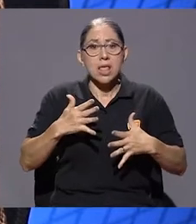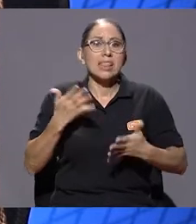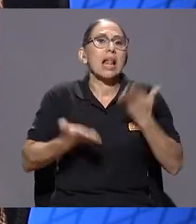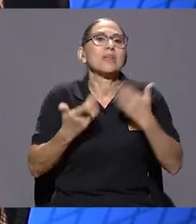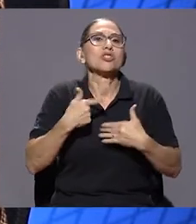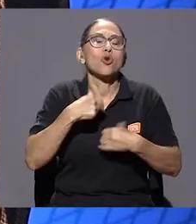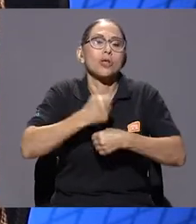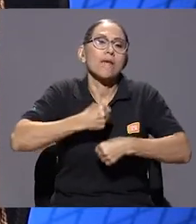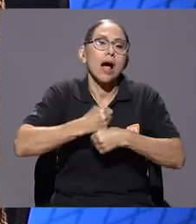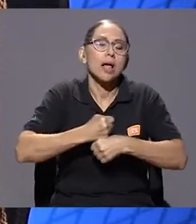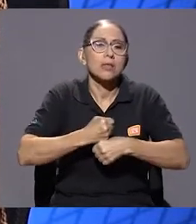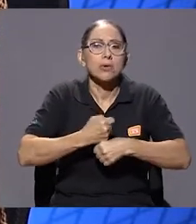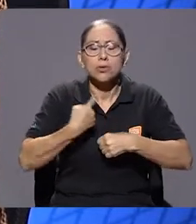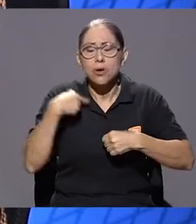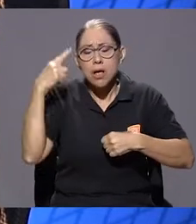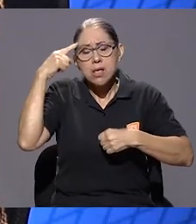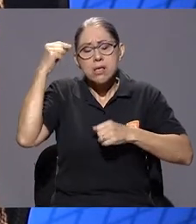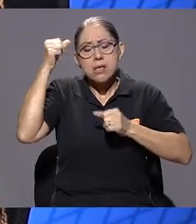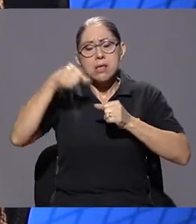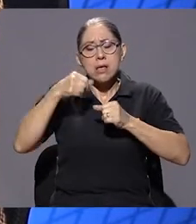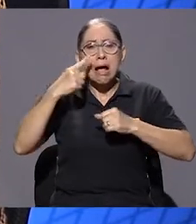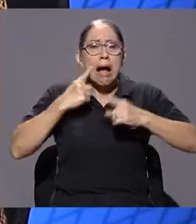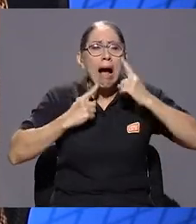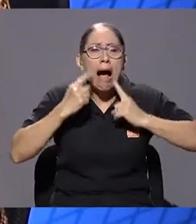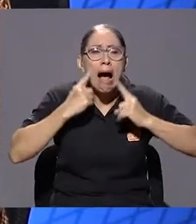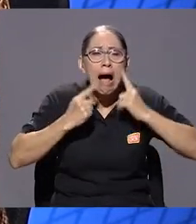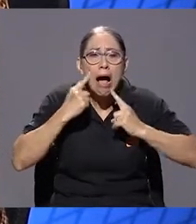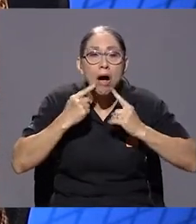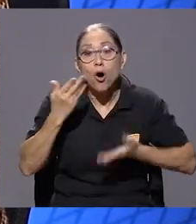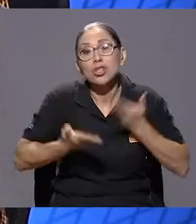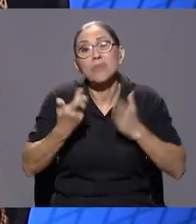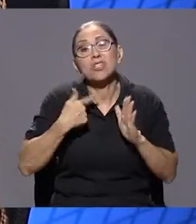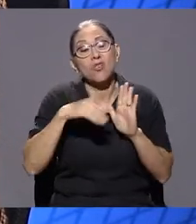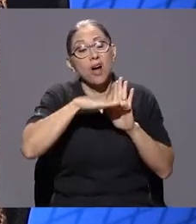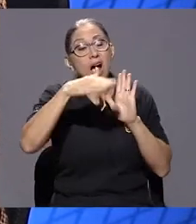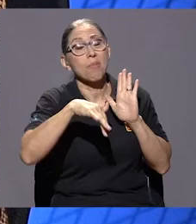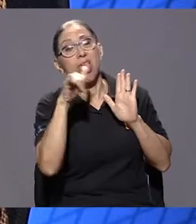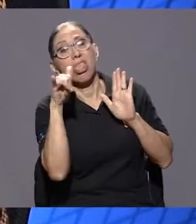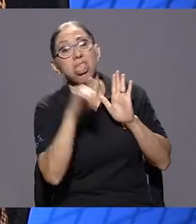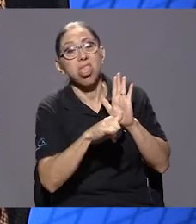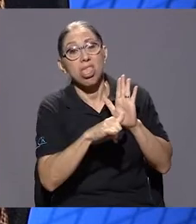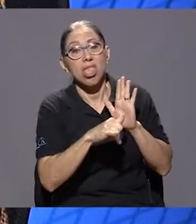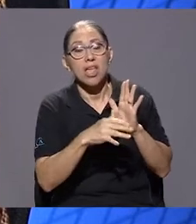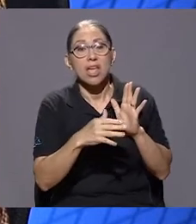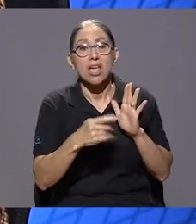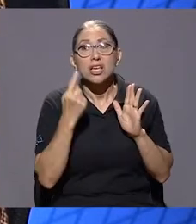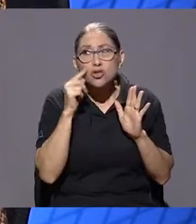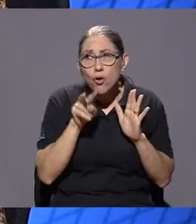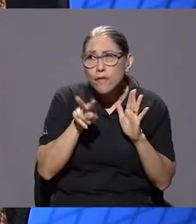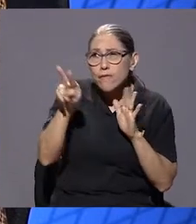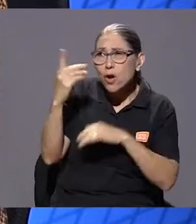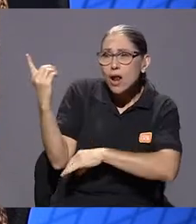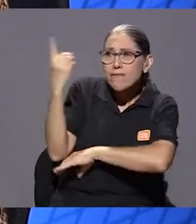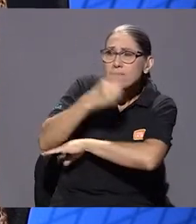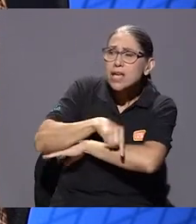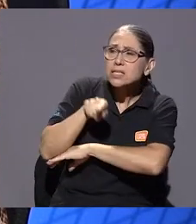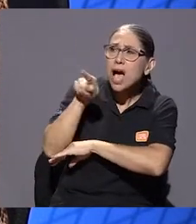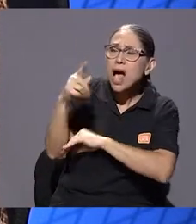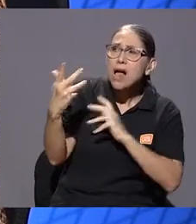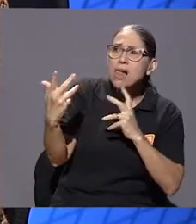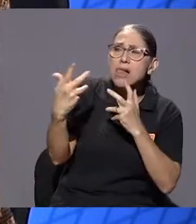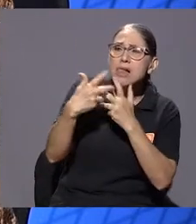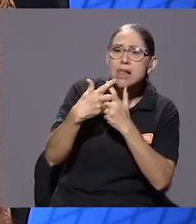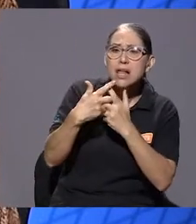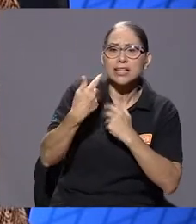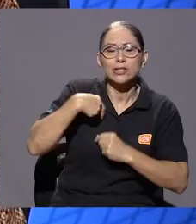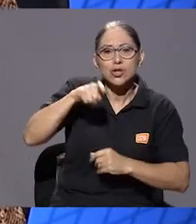levantar, o solamente digo, no, es que hoy de verdad, hoy no es mi día, y veo en el calendario la fecha, yo necesito prestar atención, porque era lo que les decía,